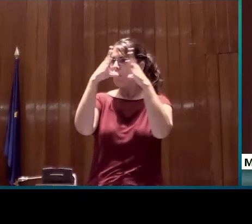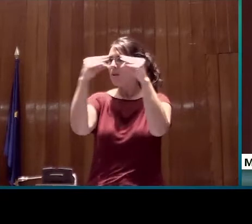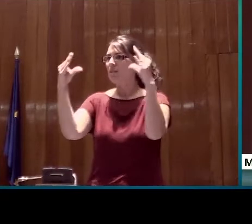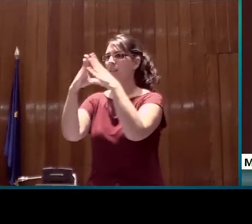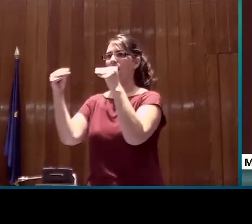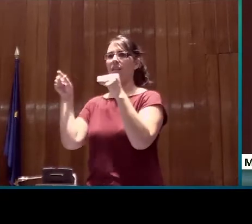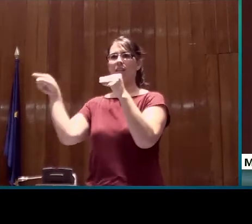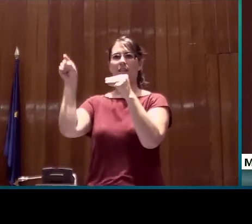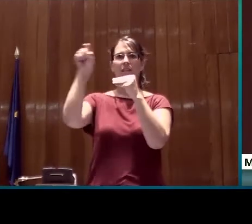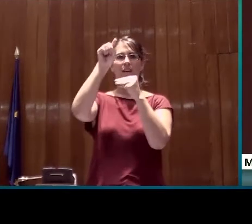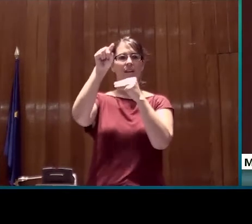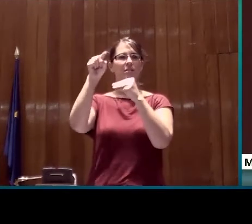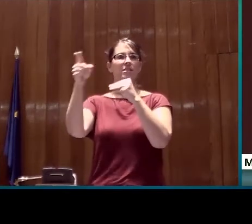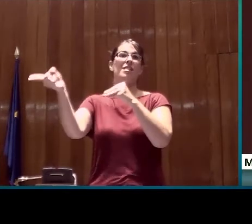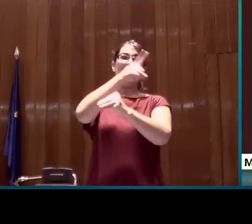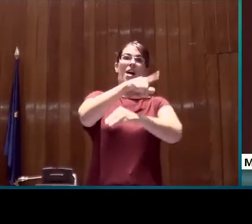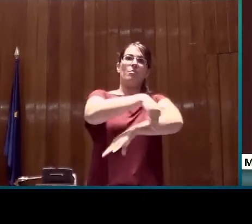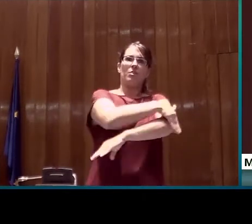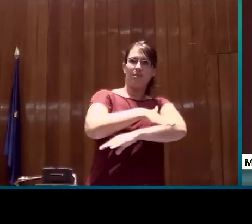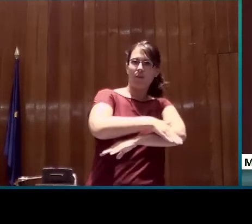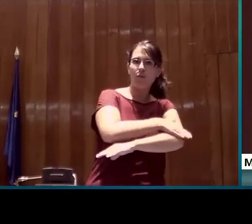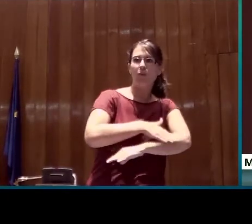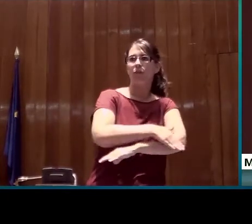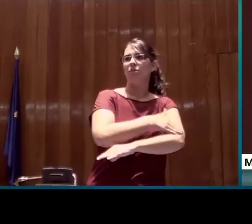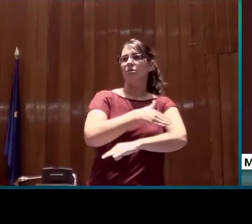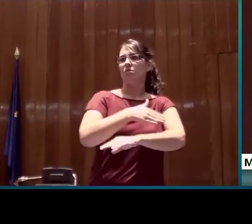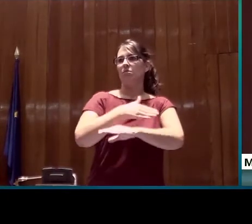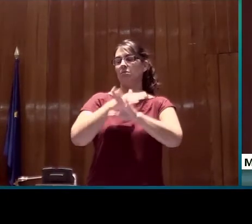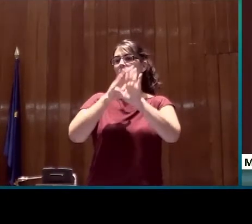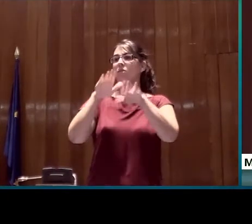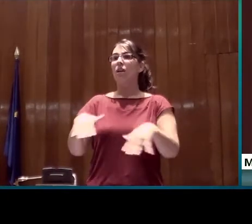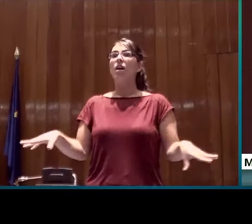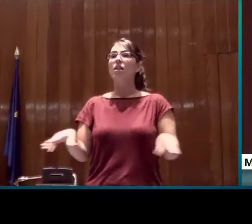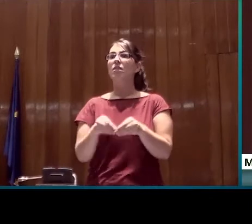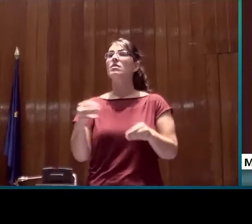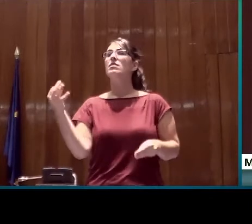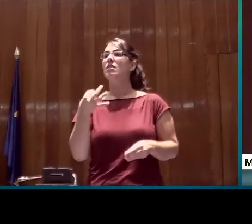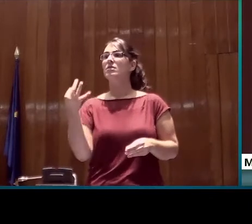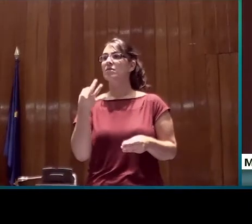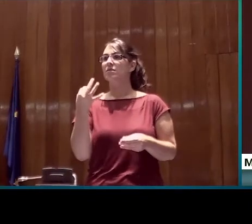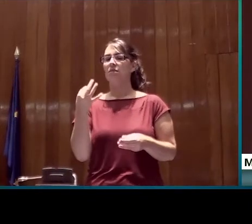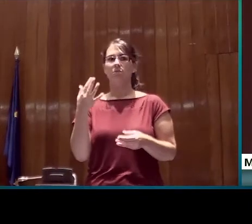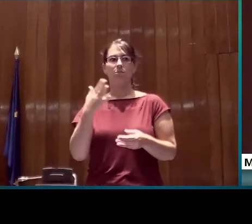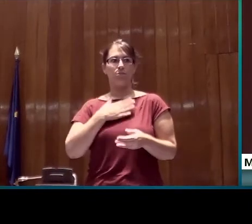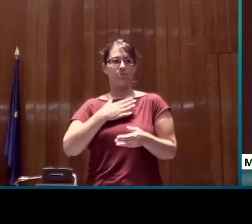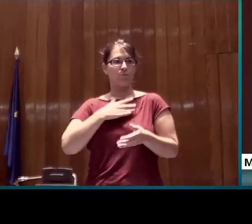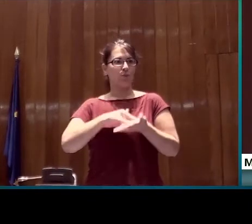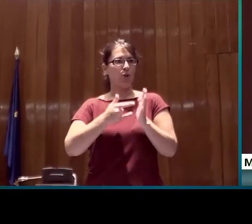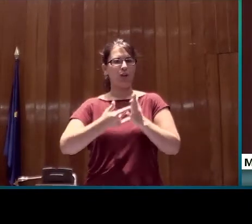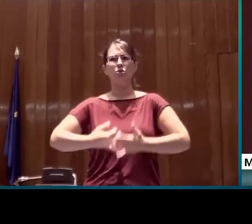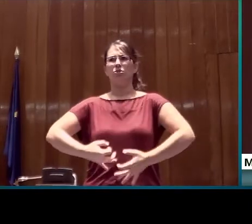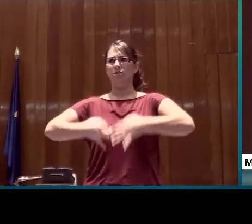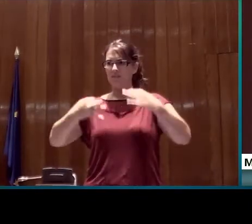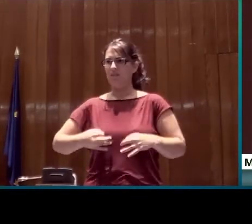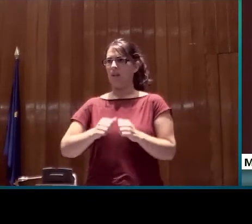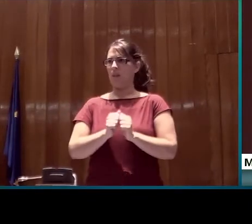administraciones. Y, en definitiva, favorecer que nuestros proyectos tengan difusión y lleguen a donde